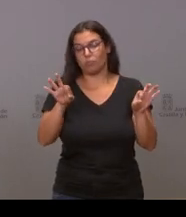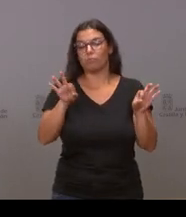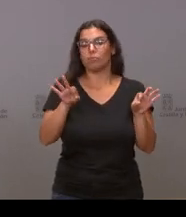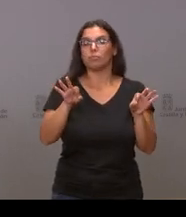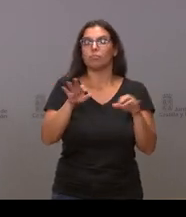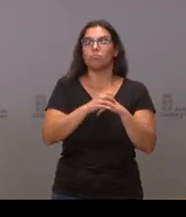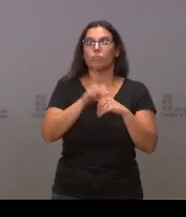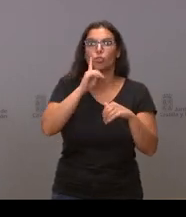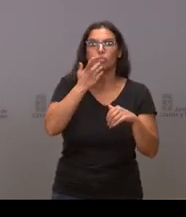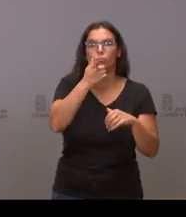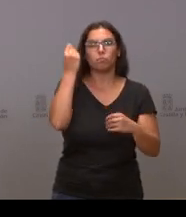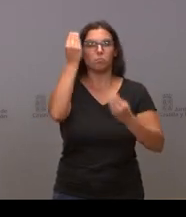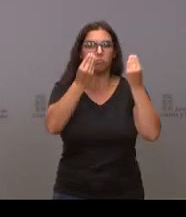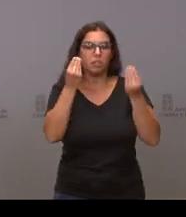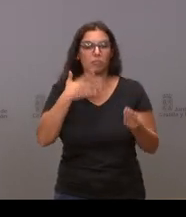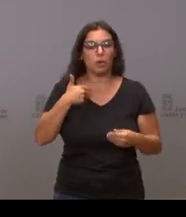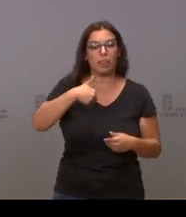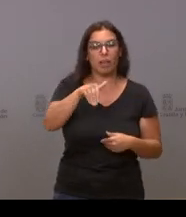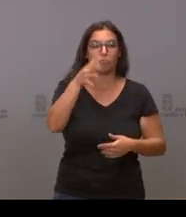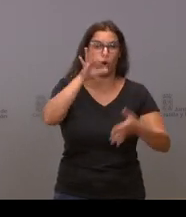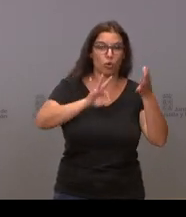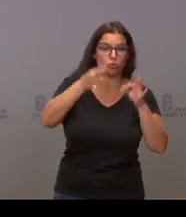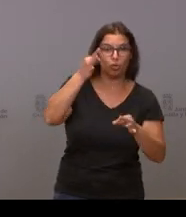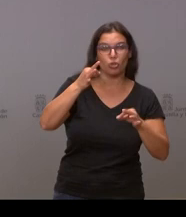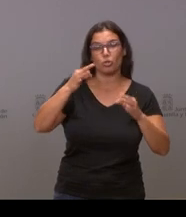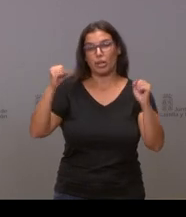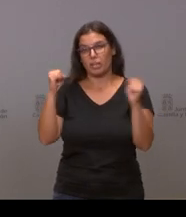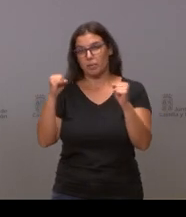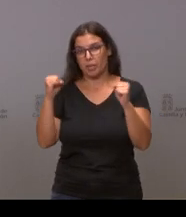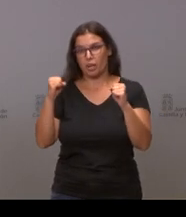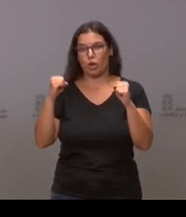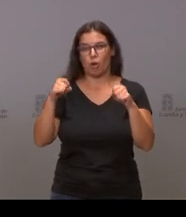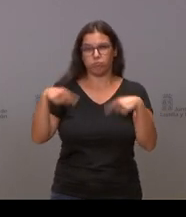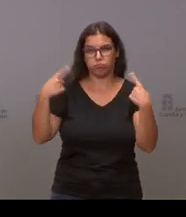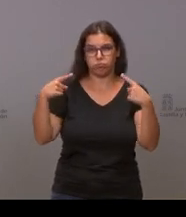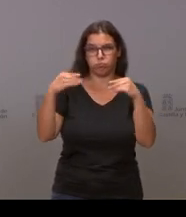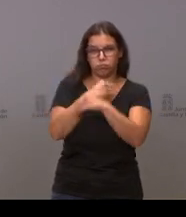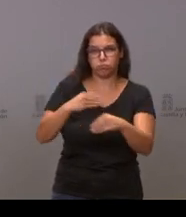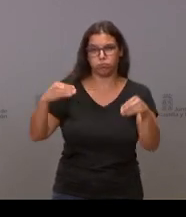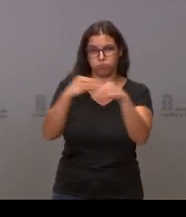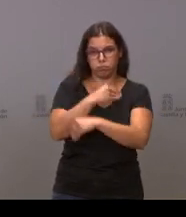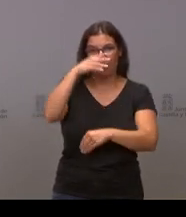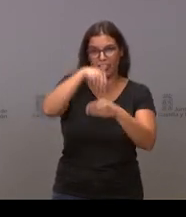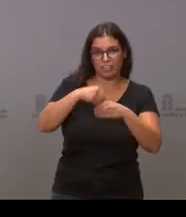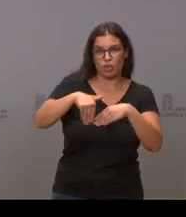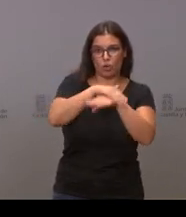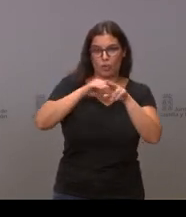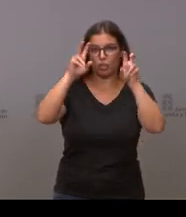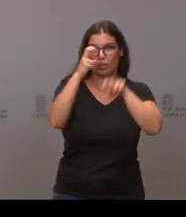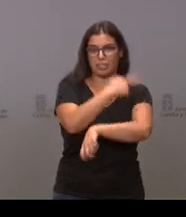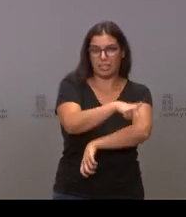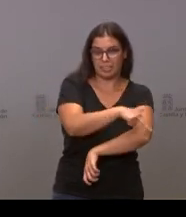no sé si prevé un otoño-invierno con discrepancias en materia sanitaria en su propio gobierno y si esas posibles